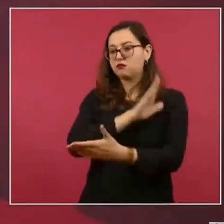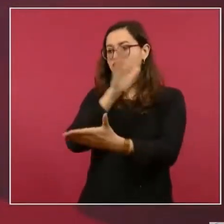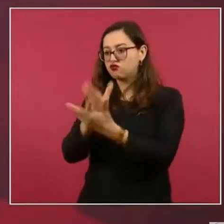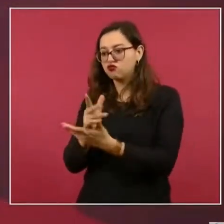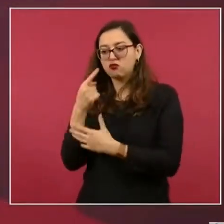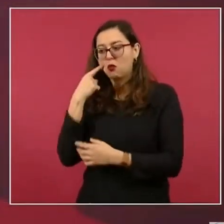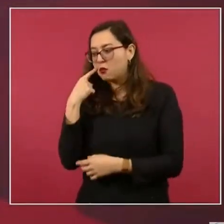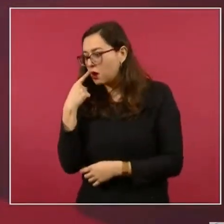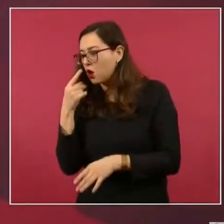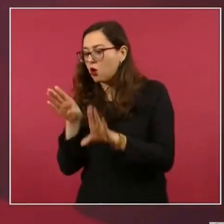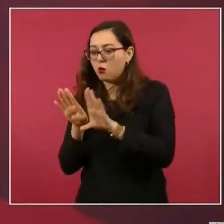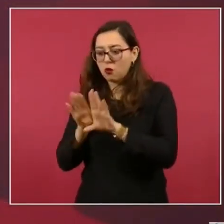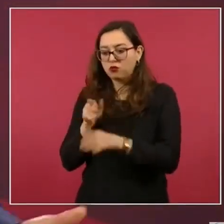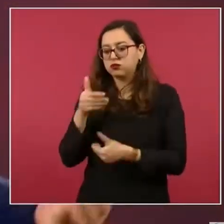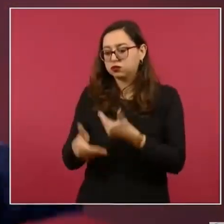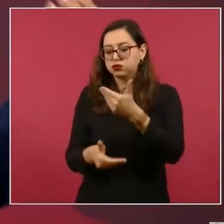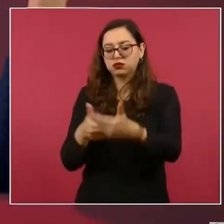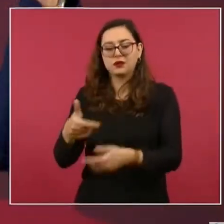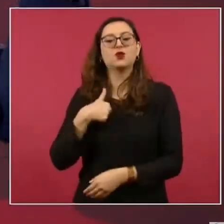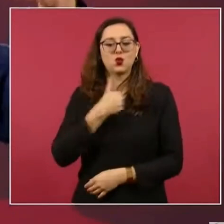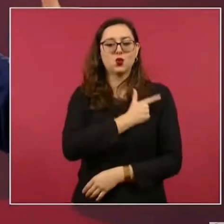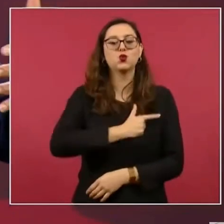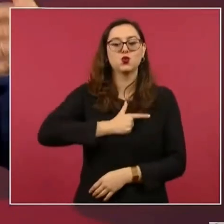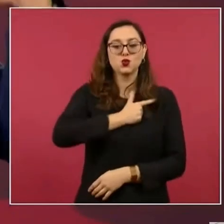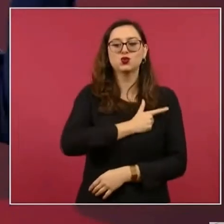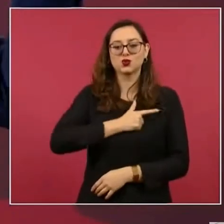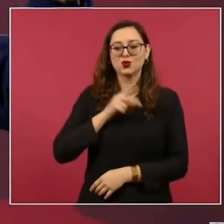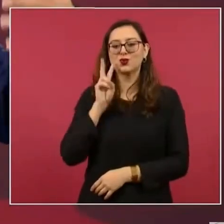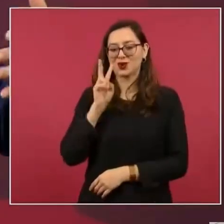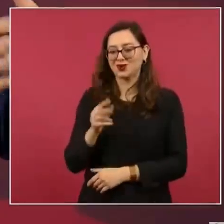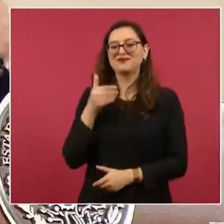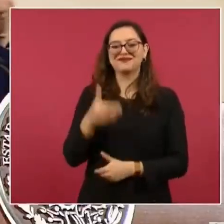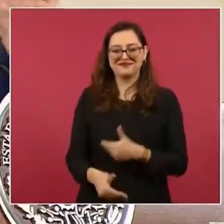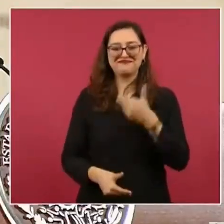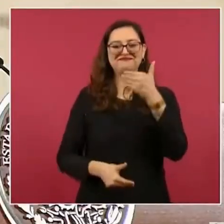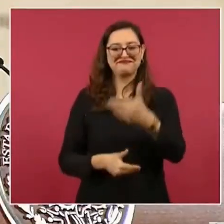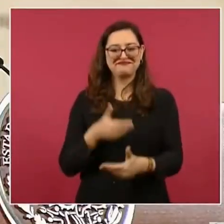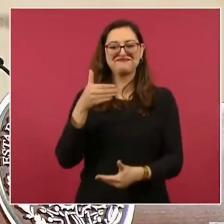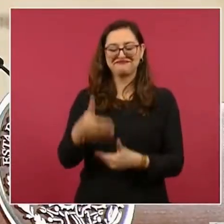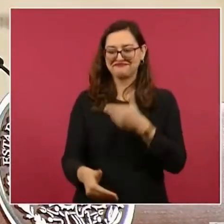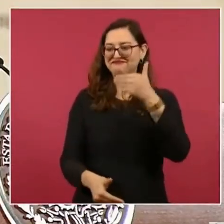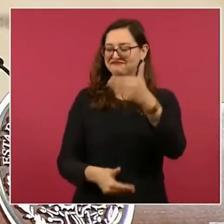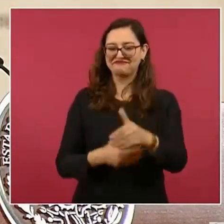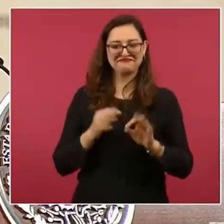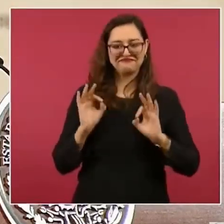Sí me da mucho gusto cada vez que voy, porque avanza y avanza y avanza.